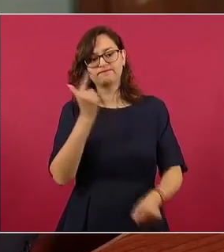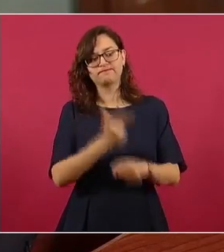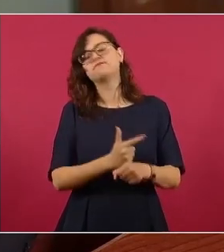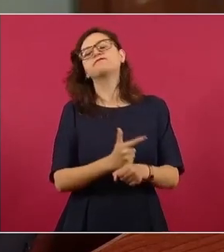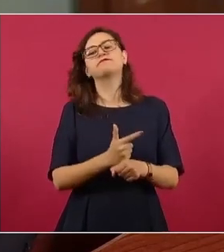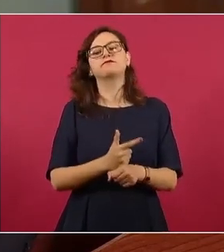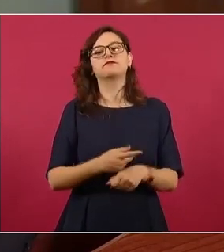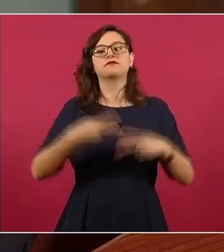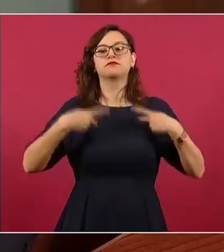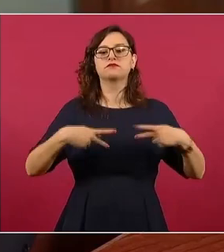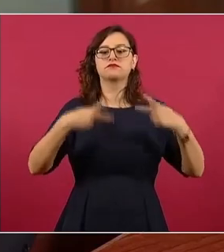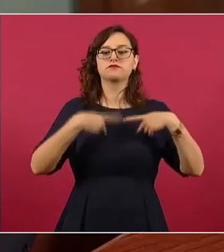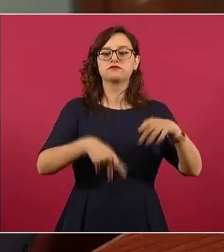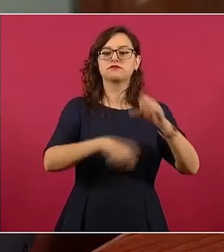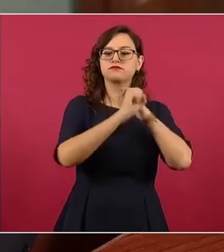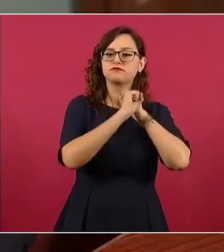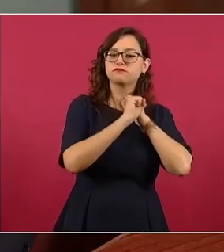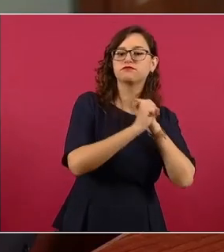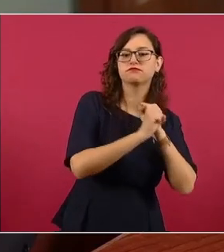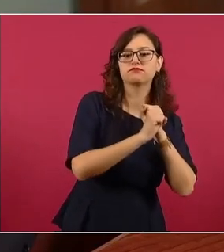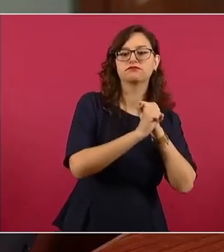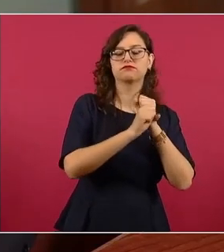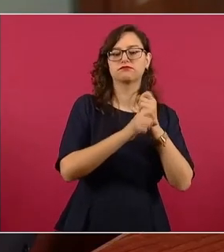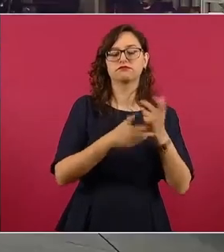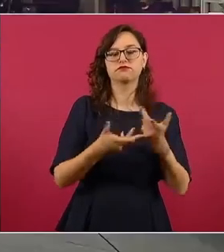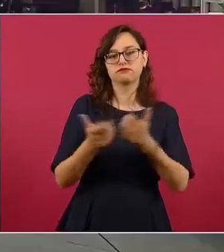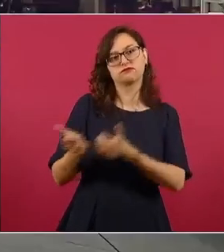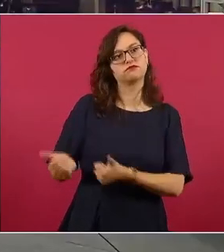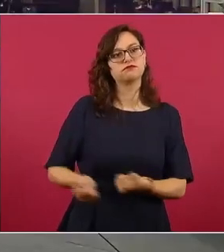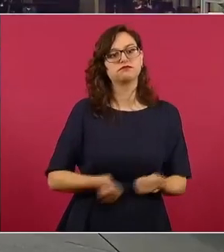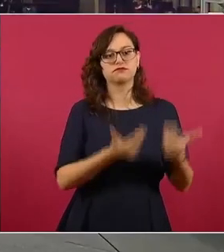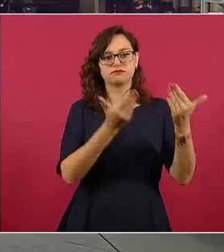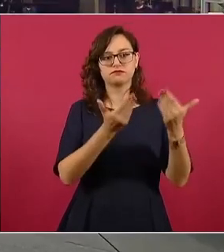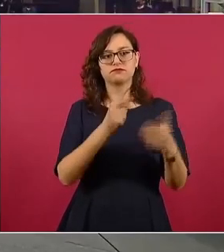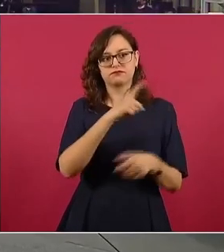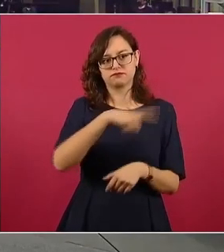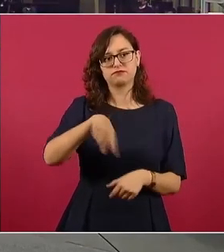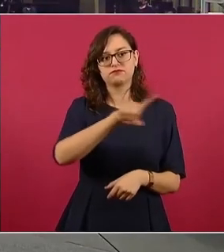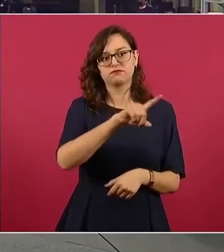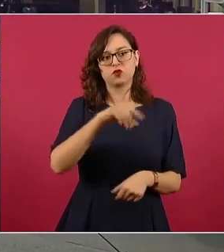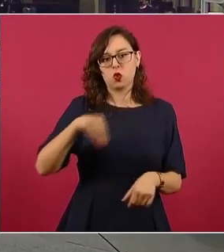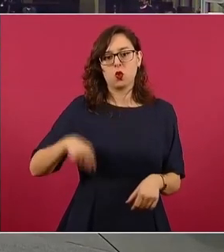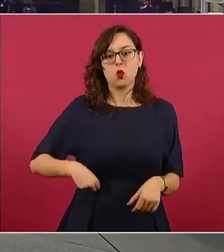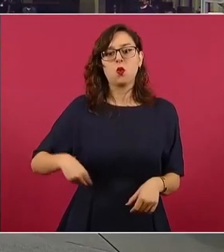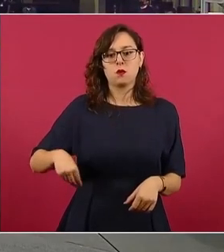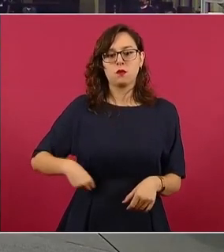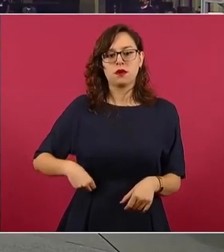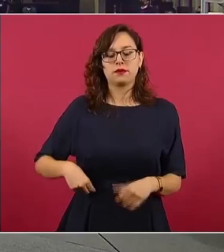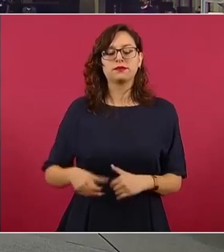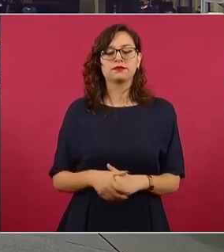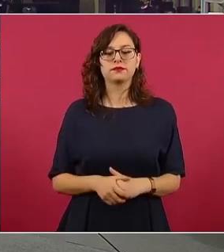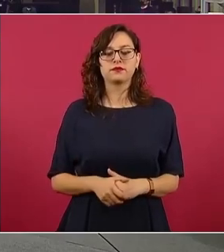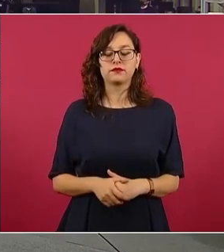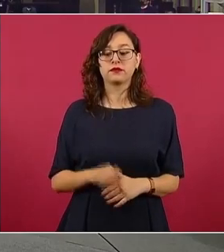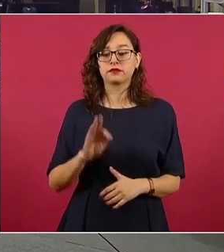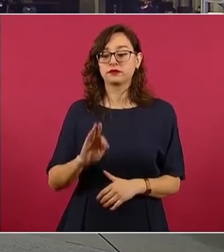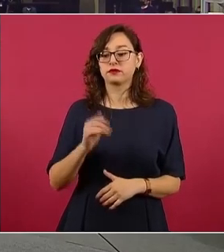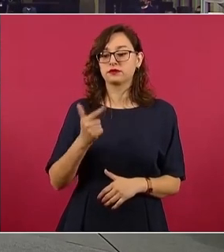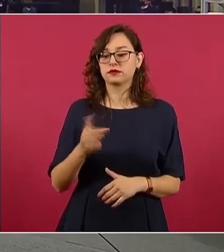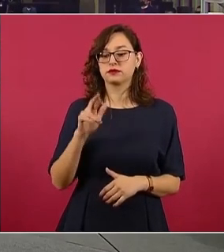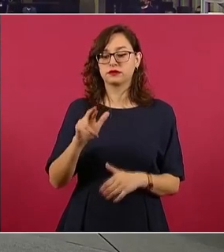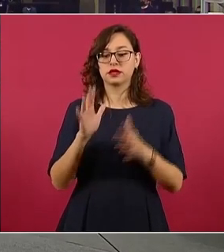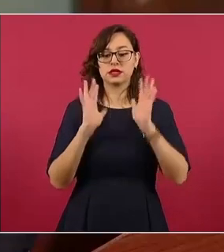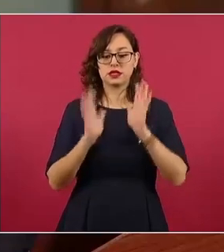traficantes de personas responsables de esta tragedia. En este sentido, la Fiscalía abrió una carpeta de